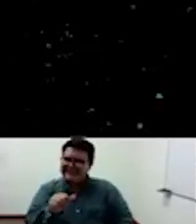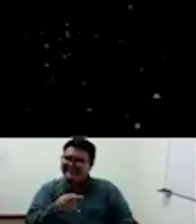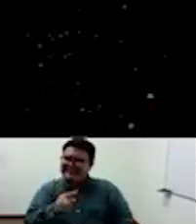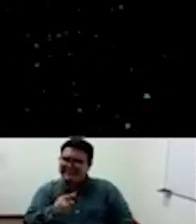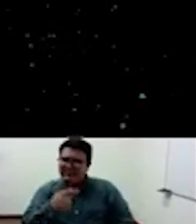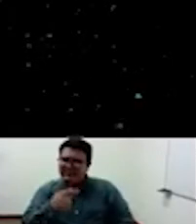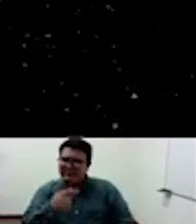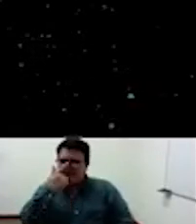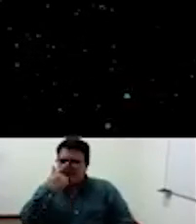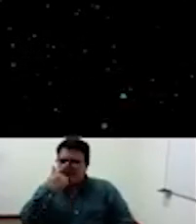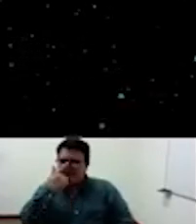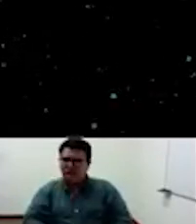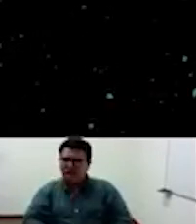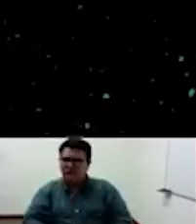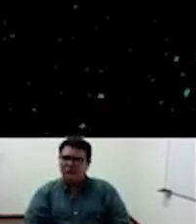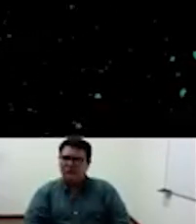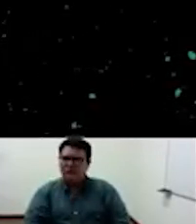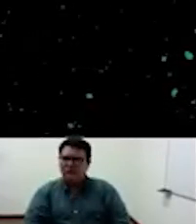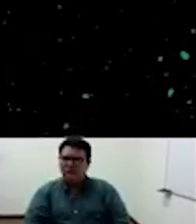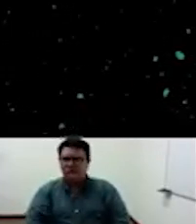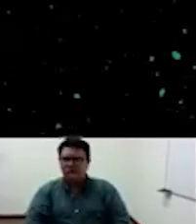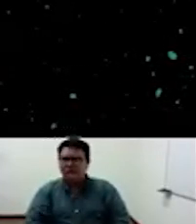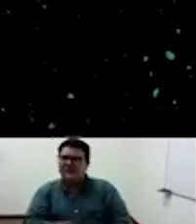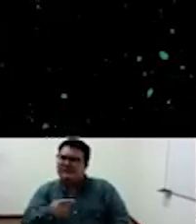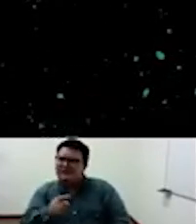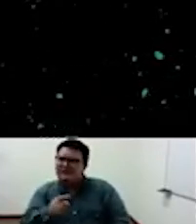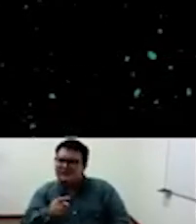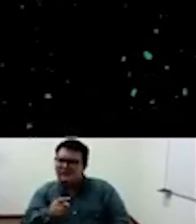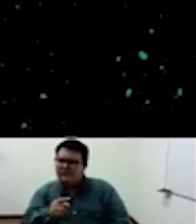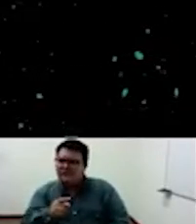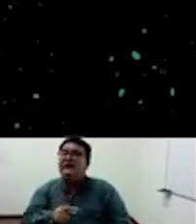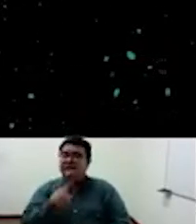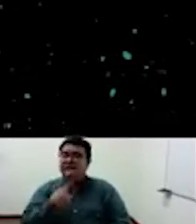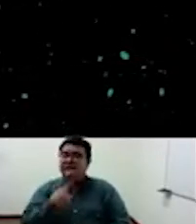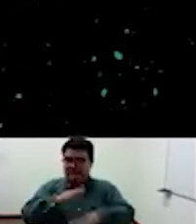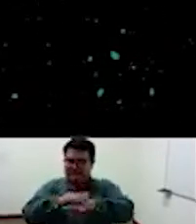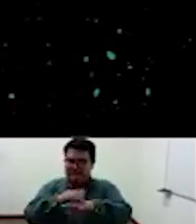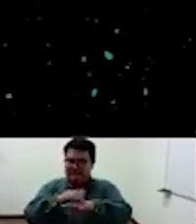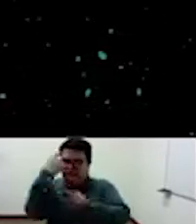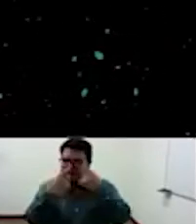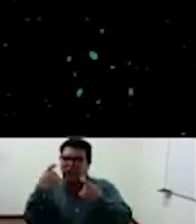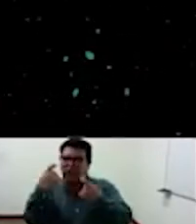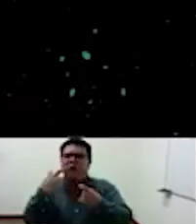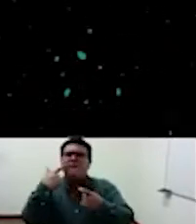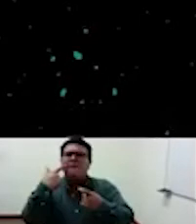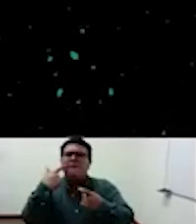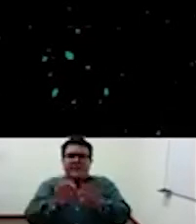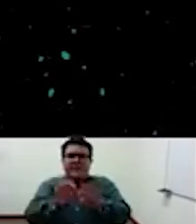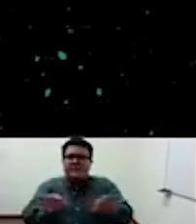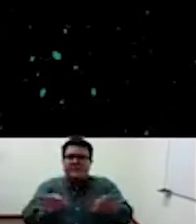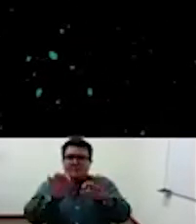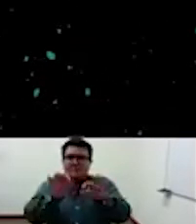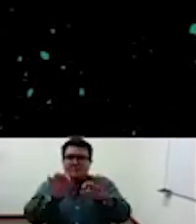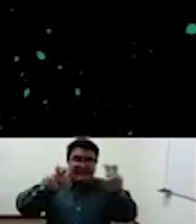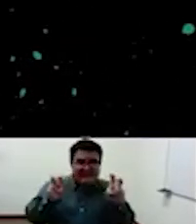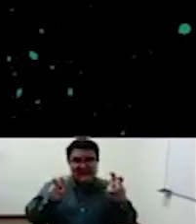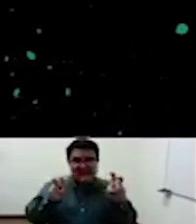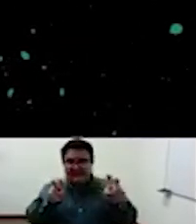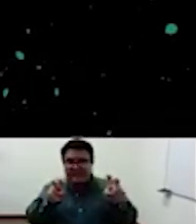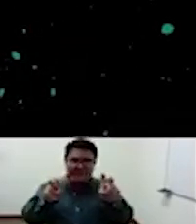categoría de lo de la transmoderna él dice que lo que se busca es superar esa